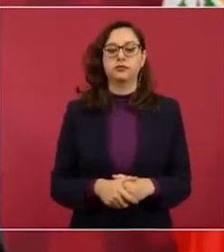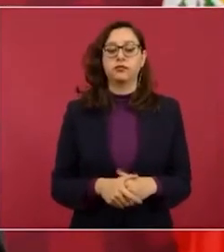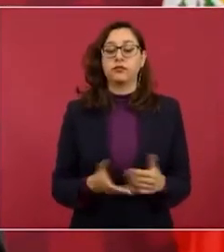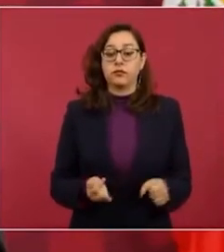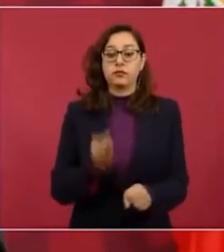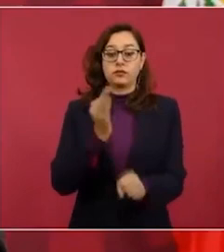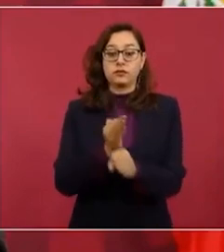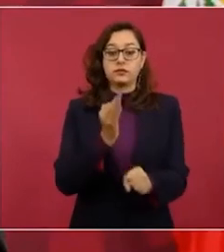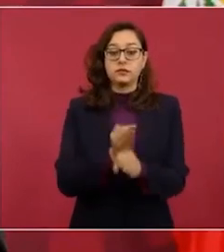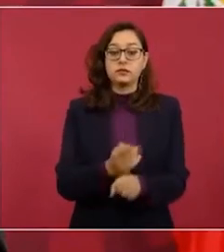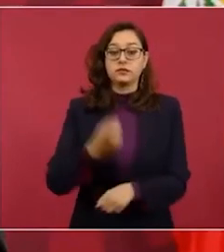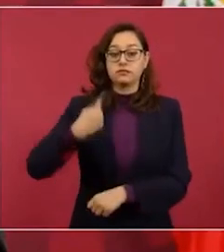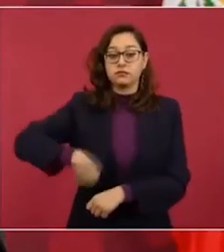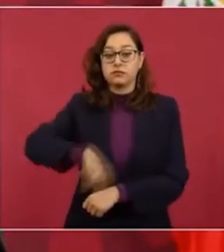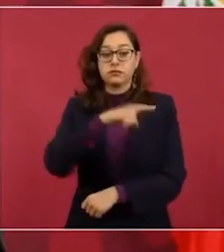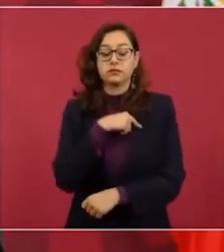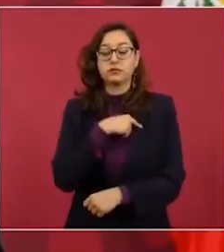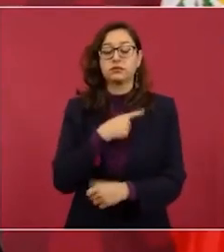gobierno,